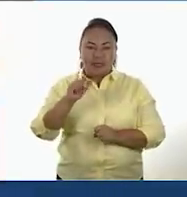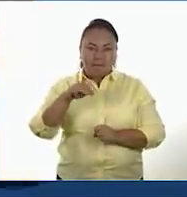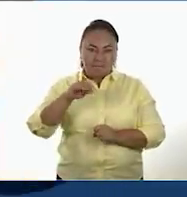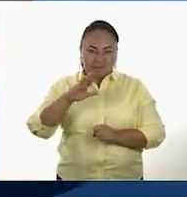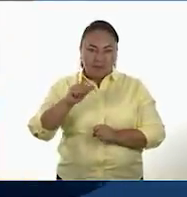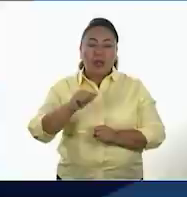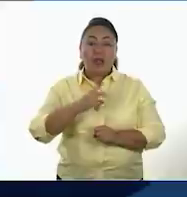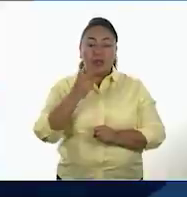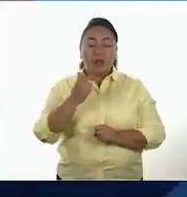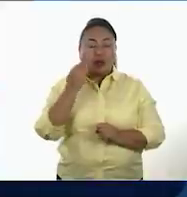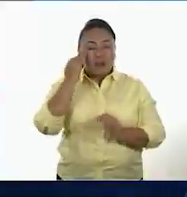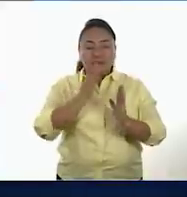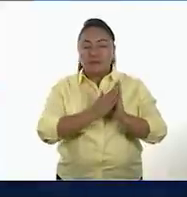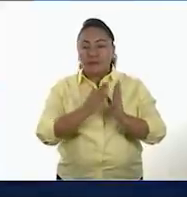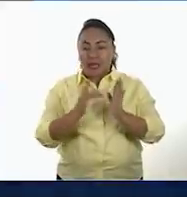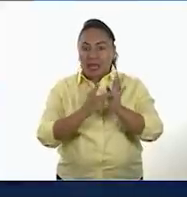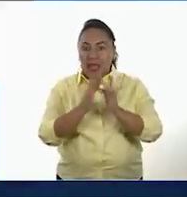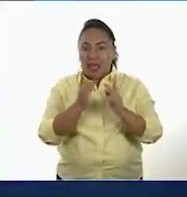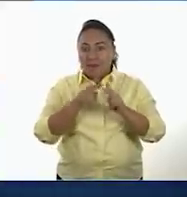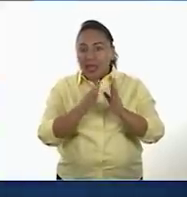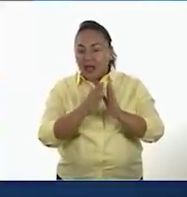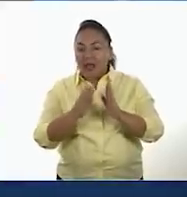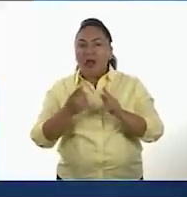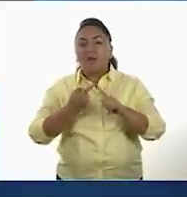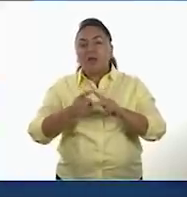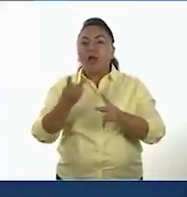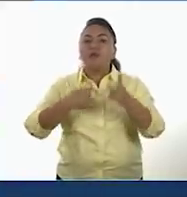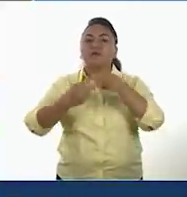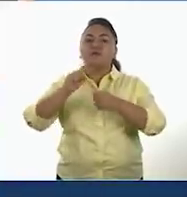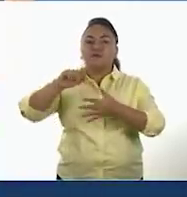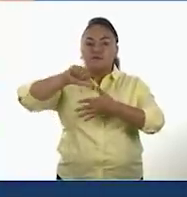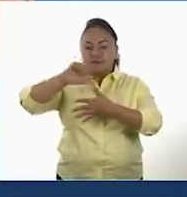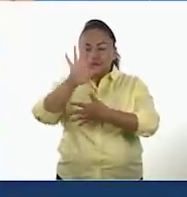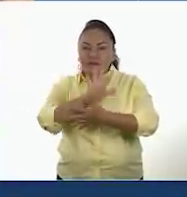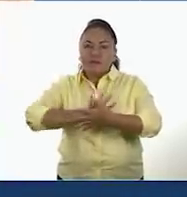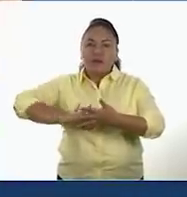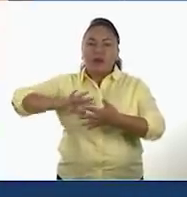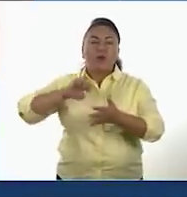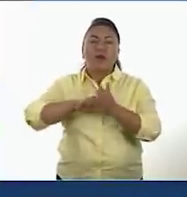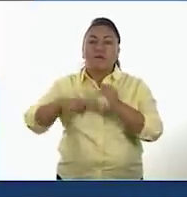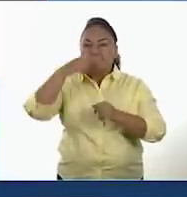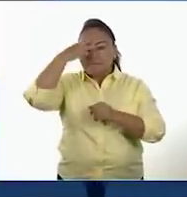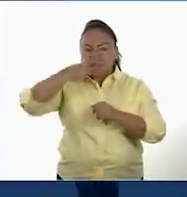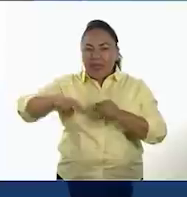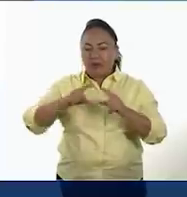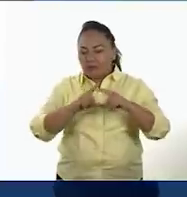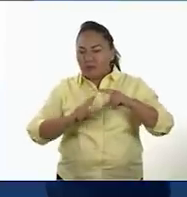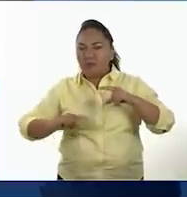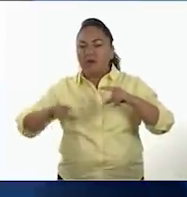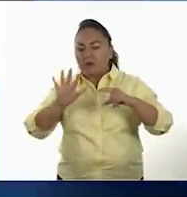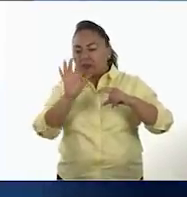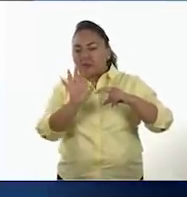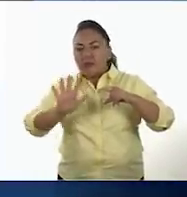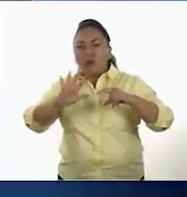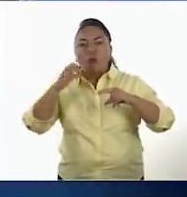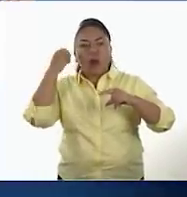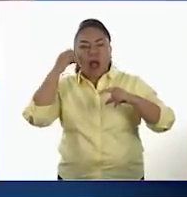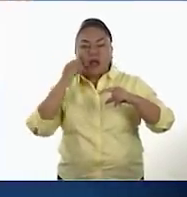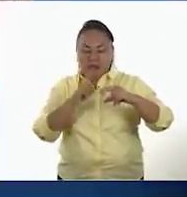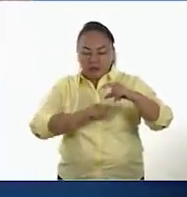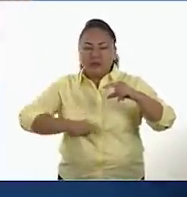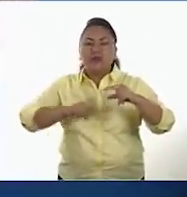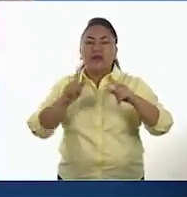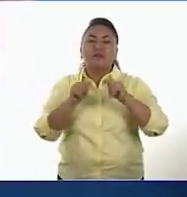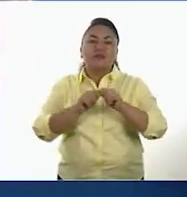esta ya es una práctica cultural en varias regiones de Mesoamérica, como la Cuenca de México, Valles Centrales de Oaxaca y Tlaxcala.